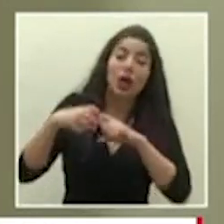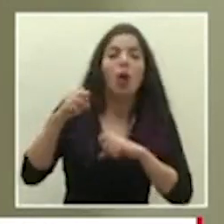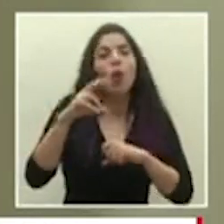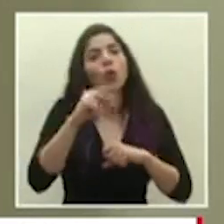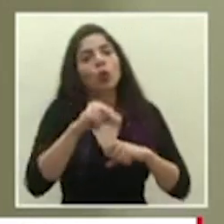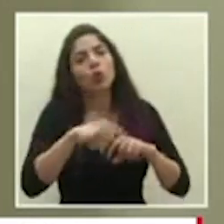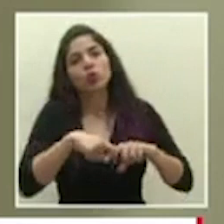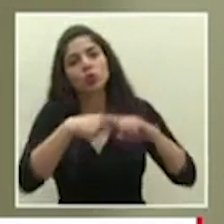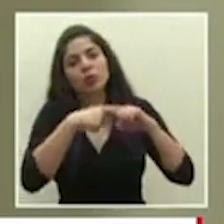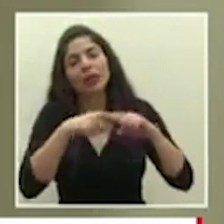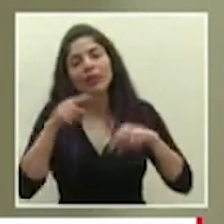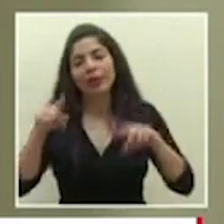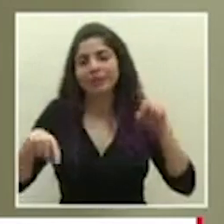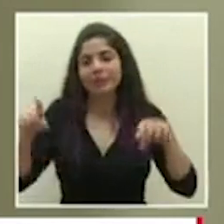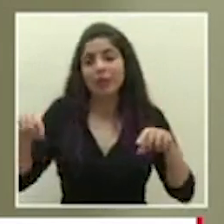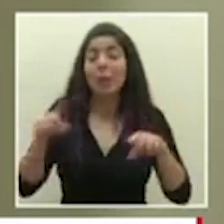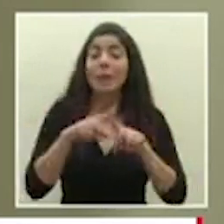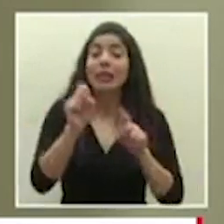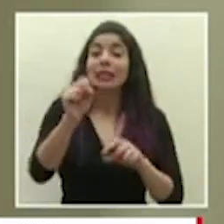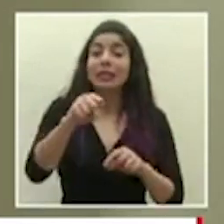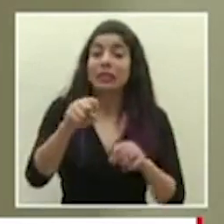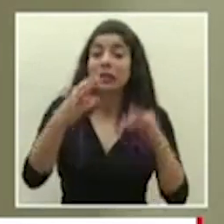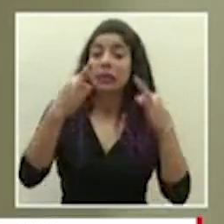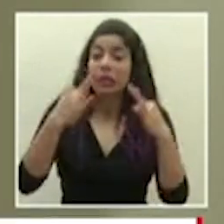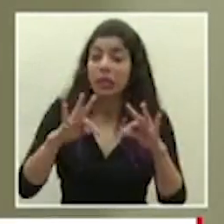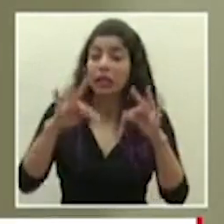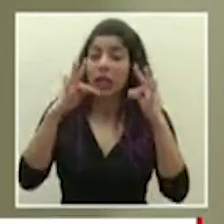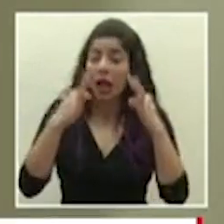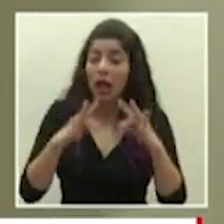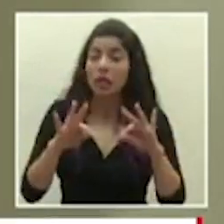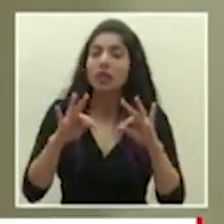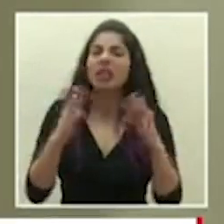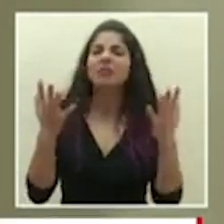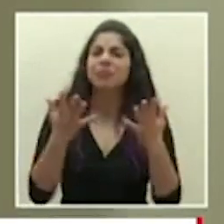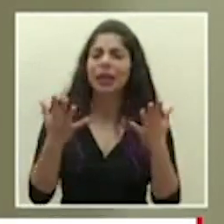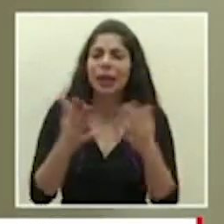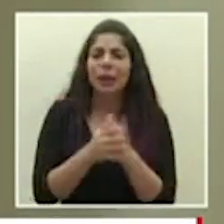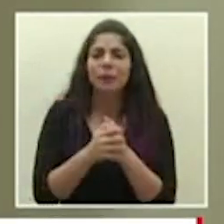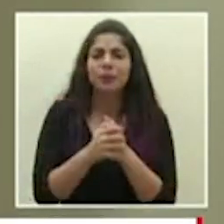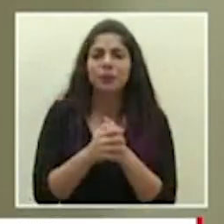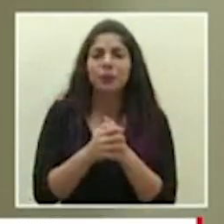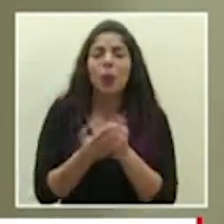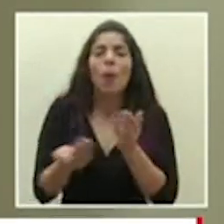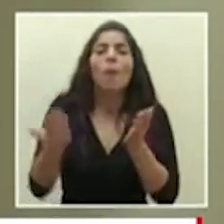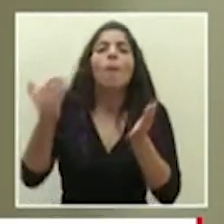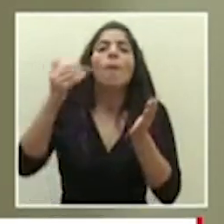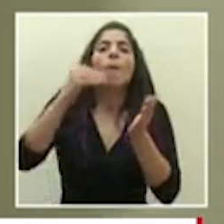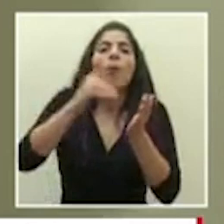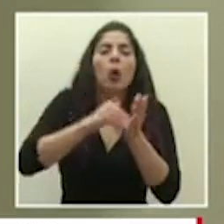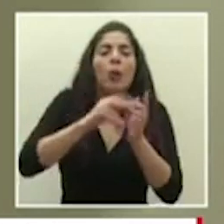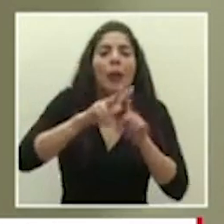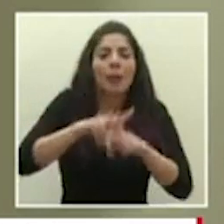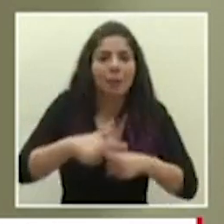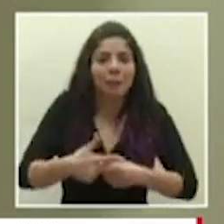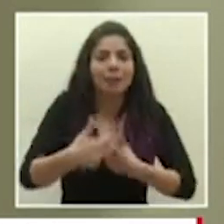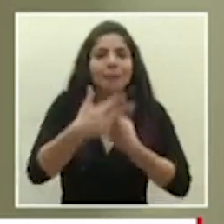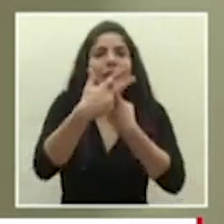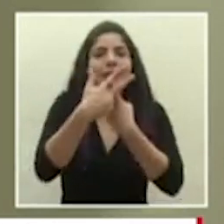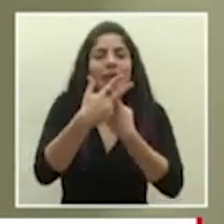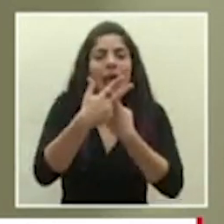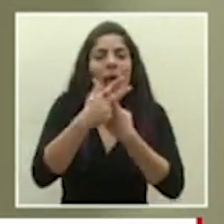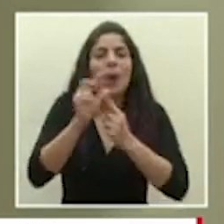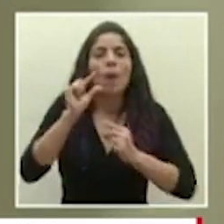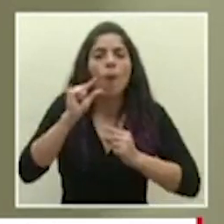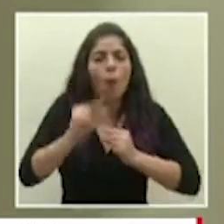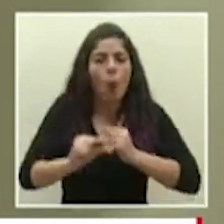suspendida lo que si estamos tratando de hacer es de reiniciar de forma